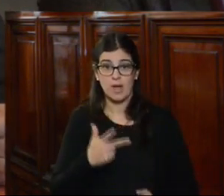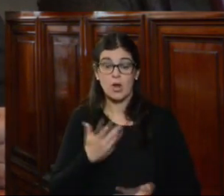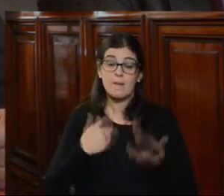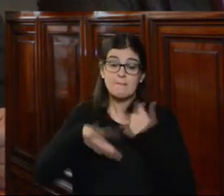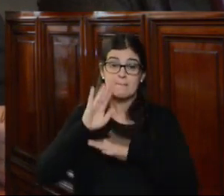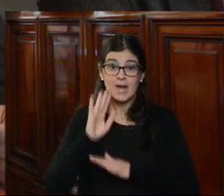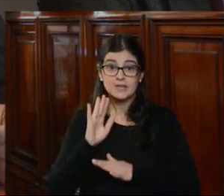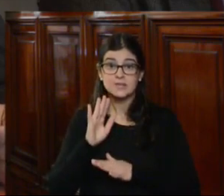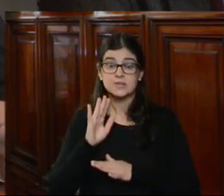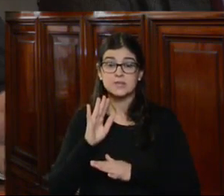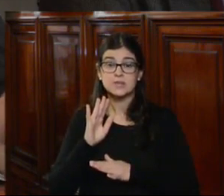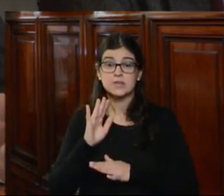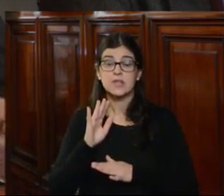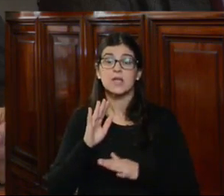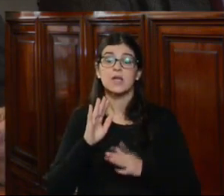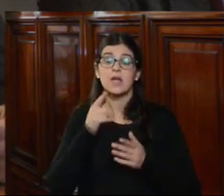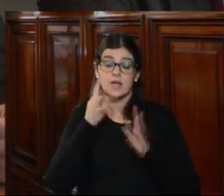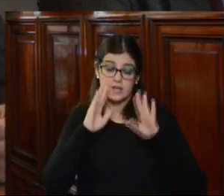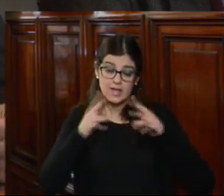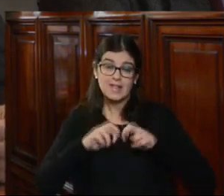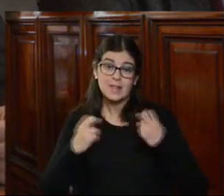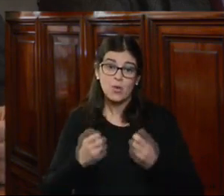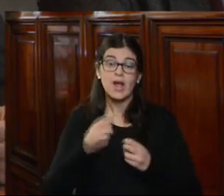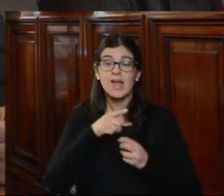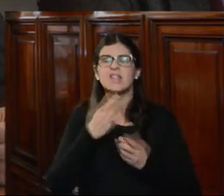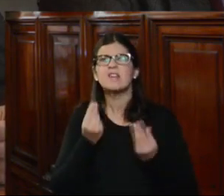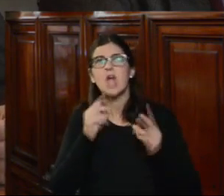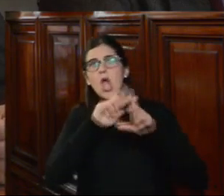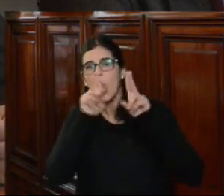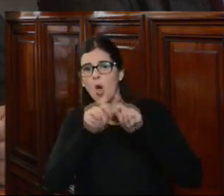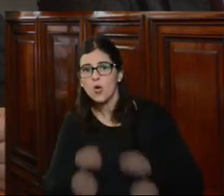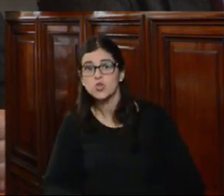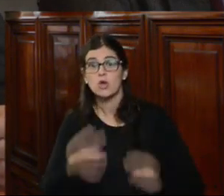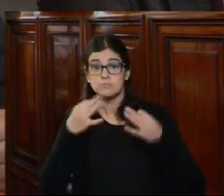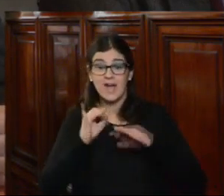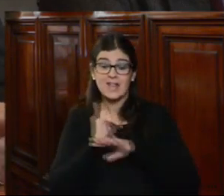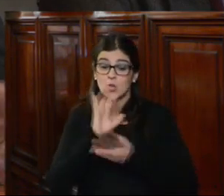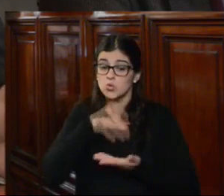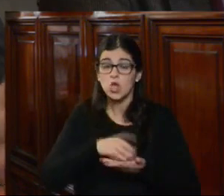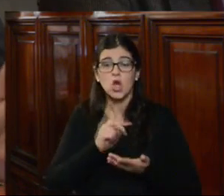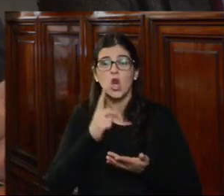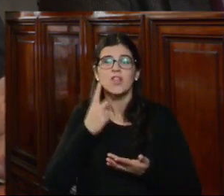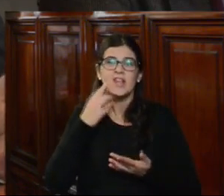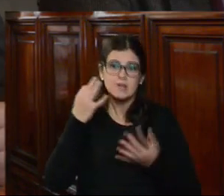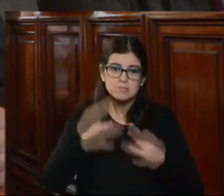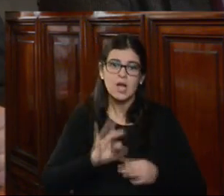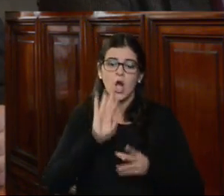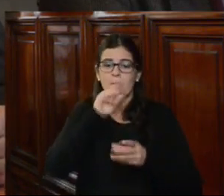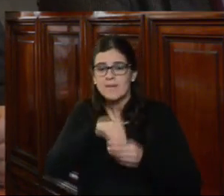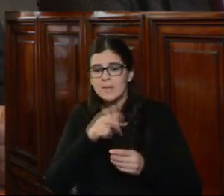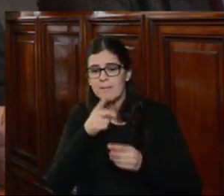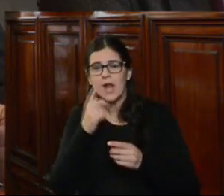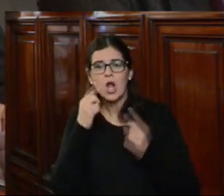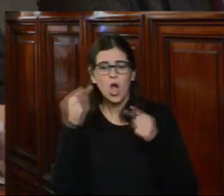todo, entiende el Tribunal que esto lleva a concluir que la institución no tenía competencia para entender en